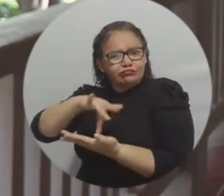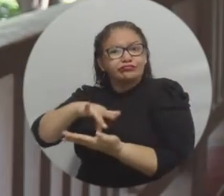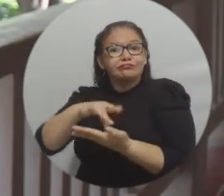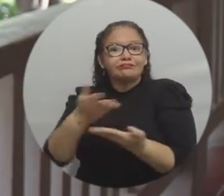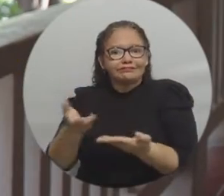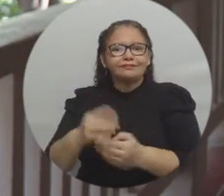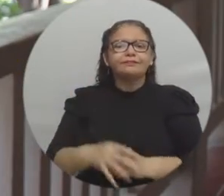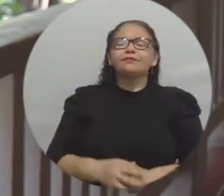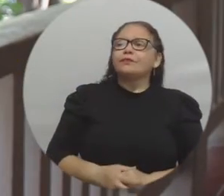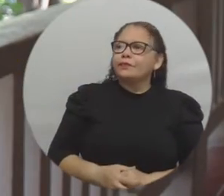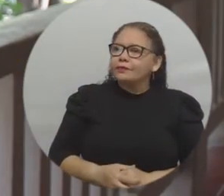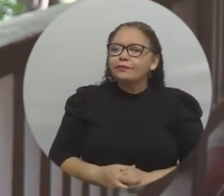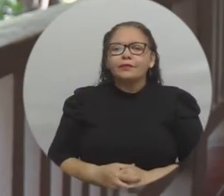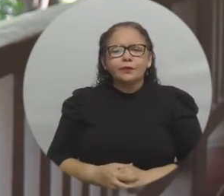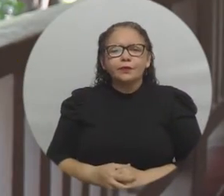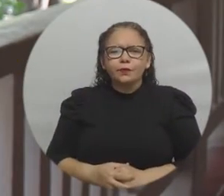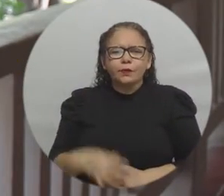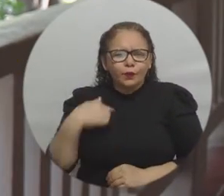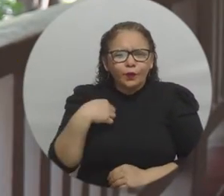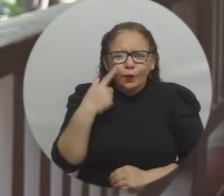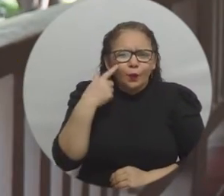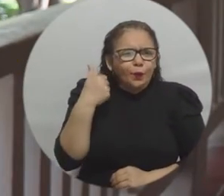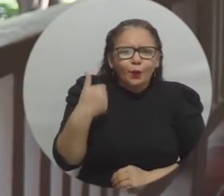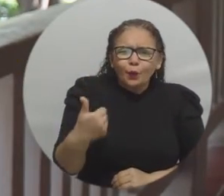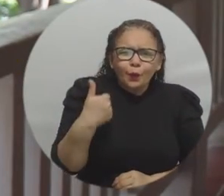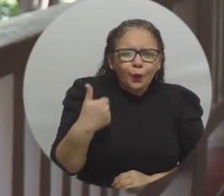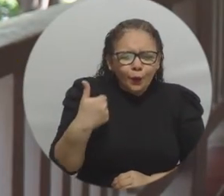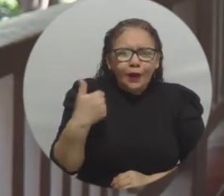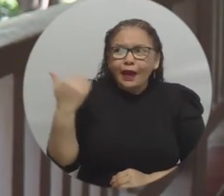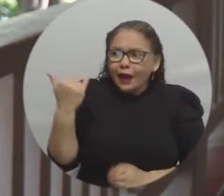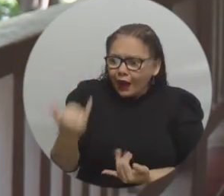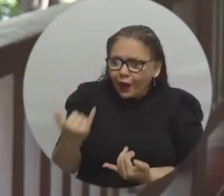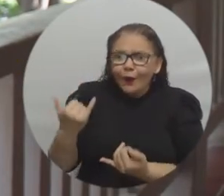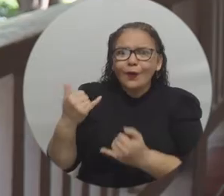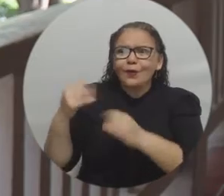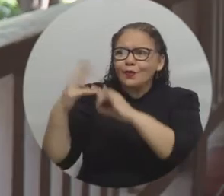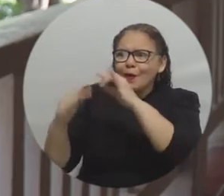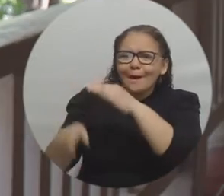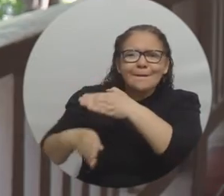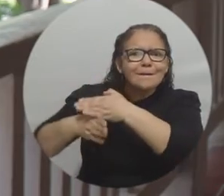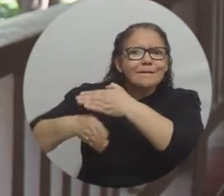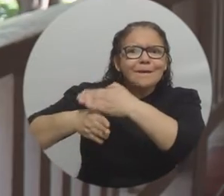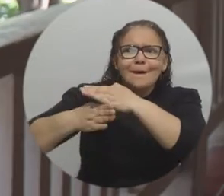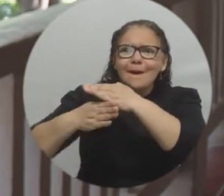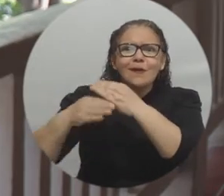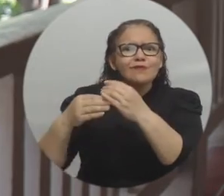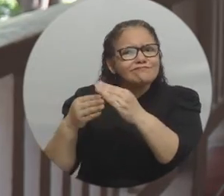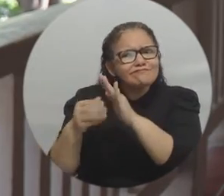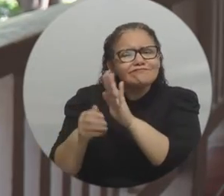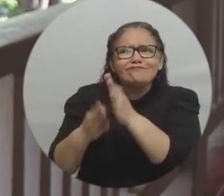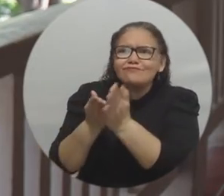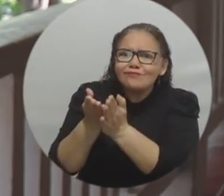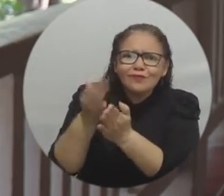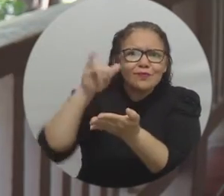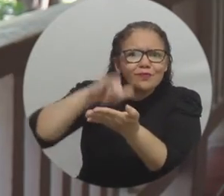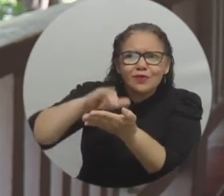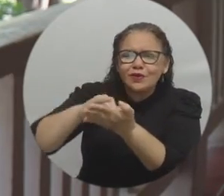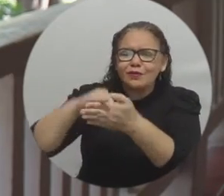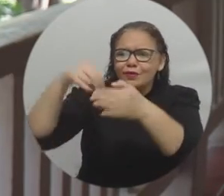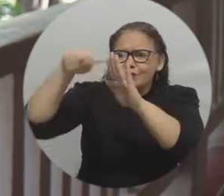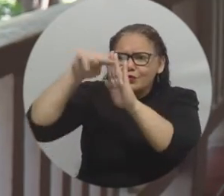Bueno, pues a mí me parece excelente este tipo de políticas que se están fortaleciendo en la universidad, sobre todo que continúa con